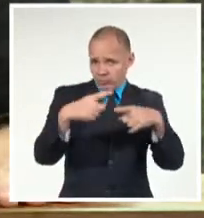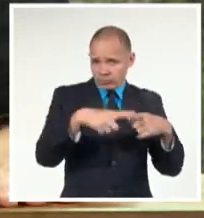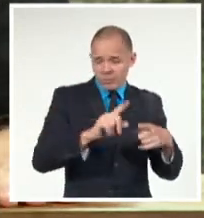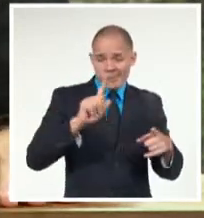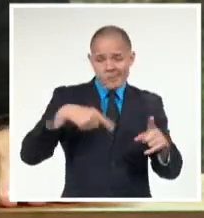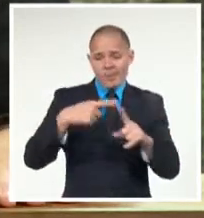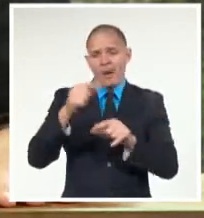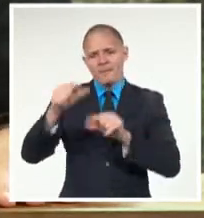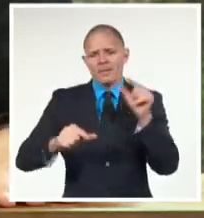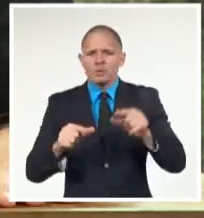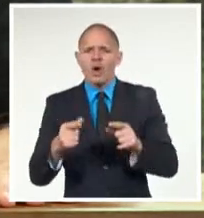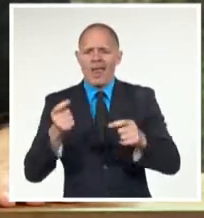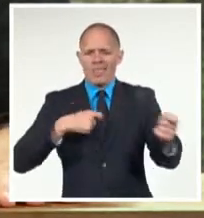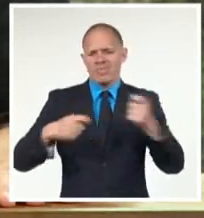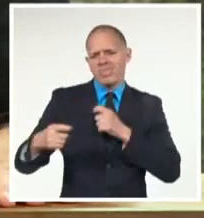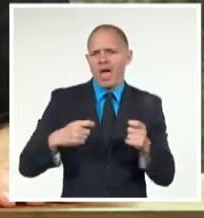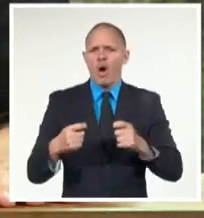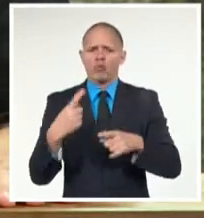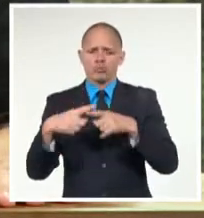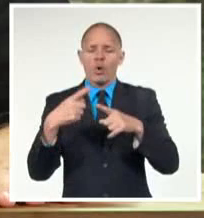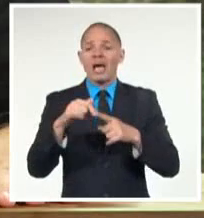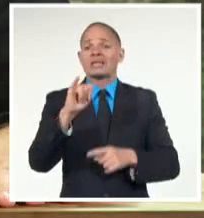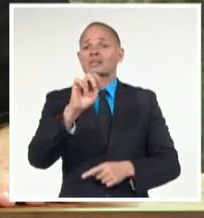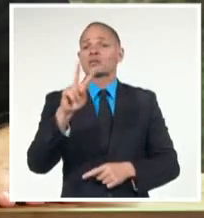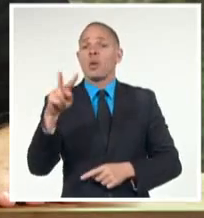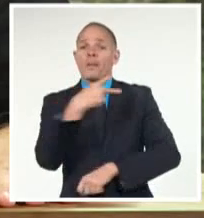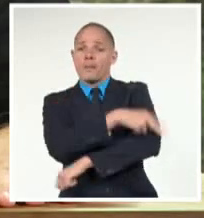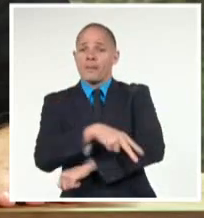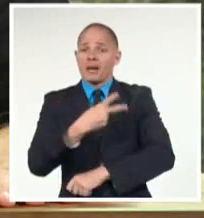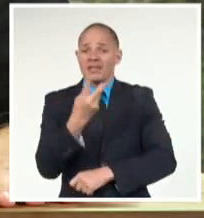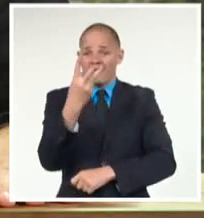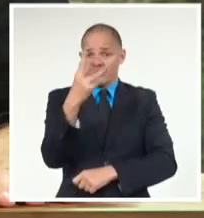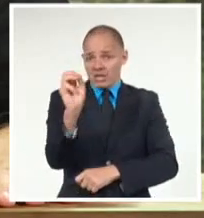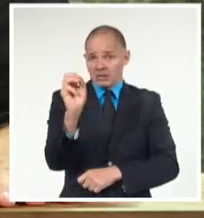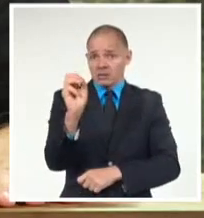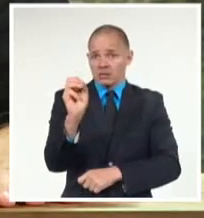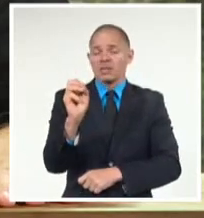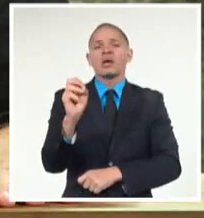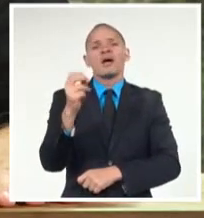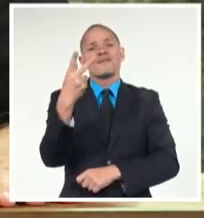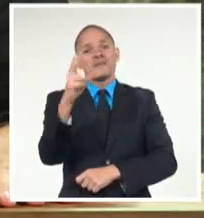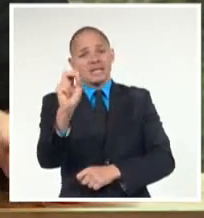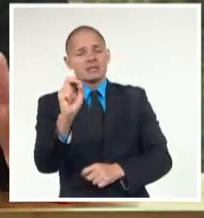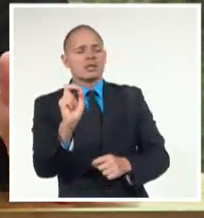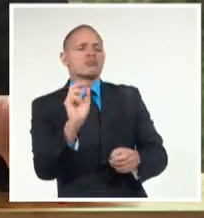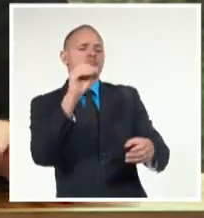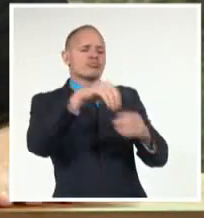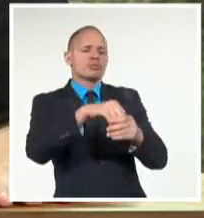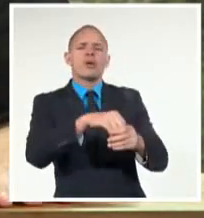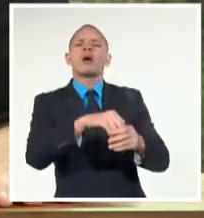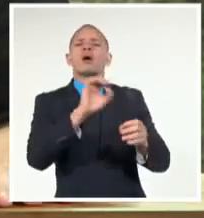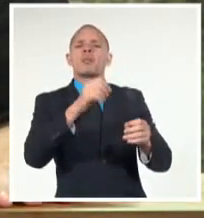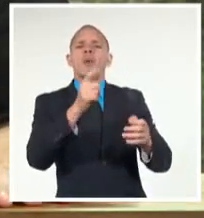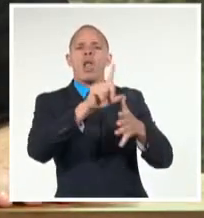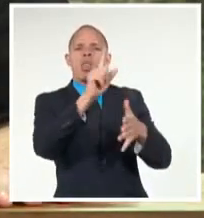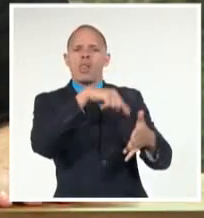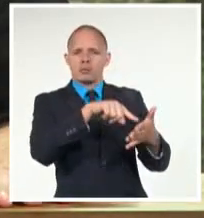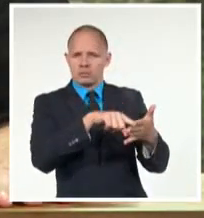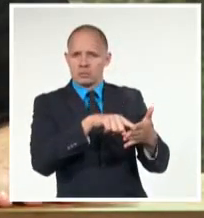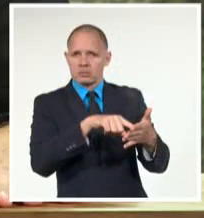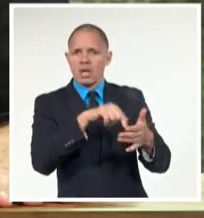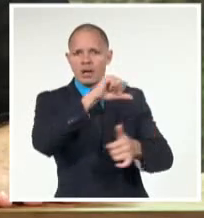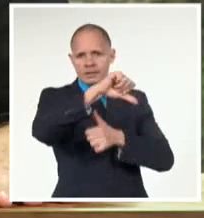hombres en negocios de unos 62 países, 20 de ellos de América Latina y el Caribe. Como viene siendo habitual,